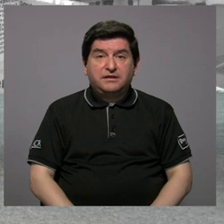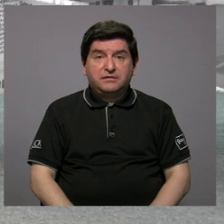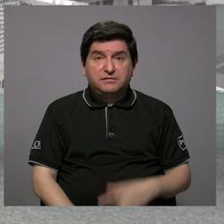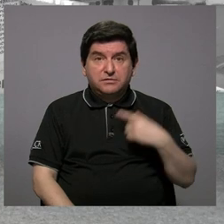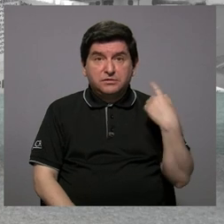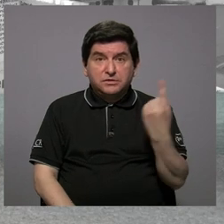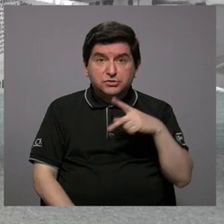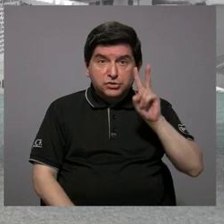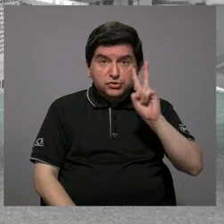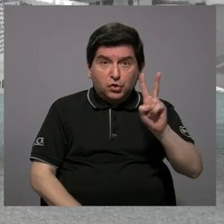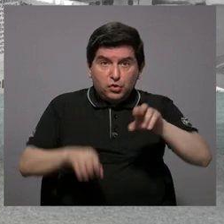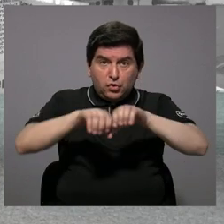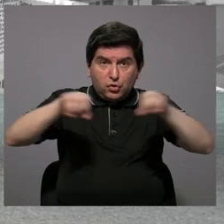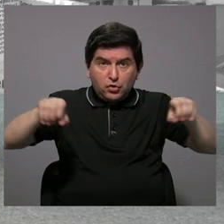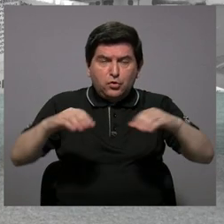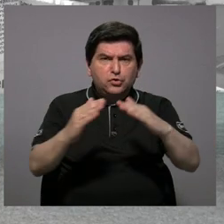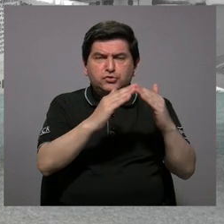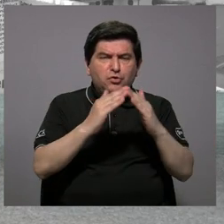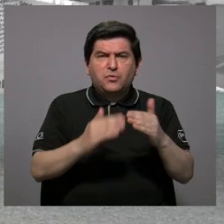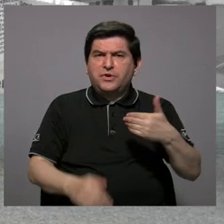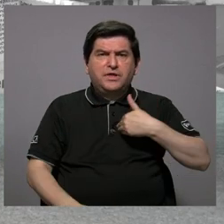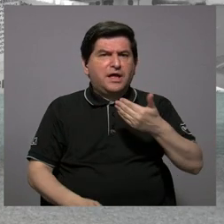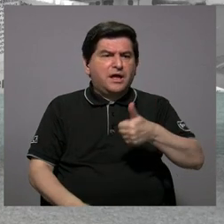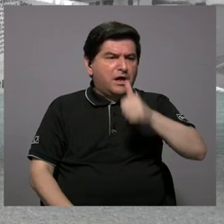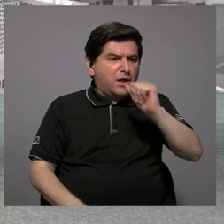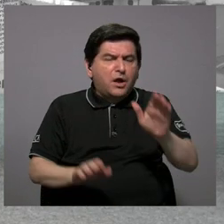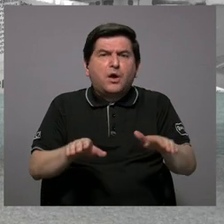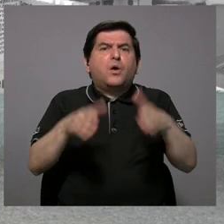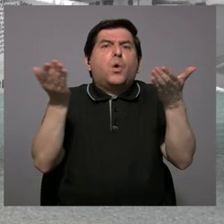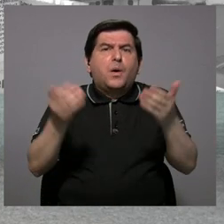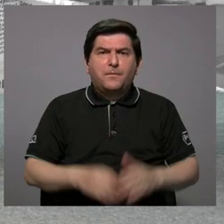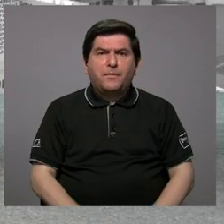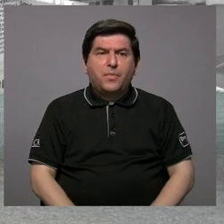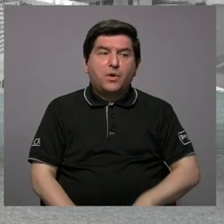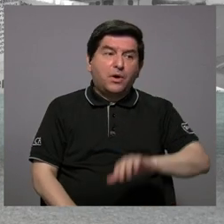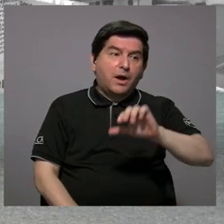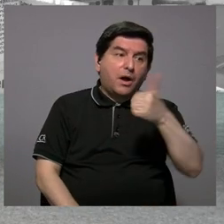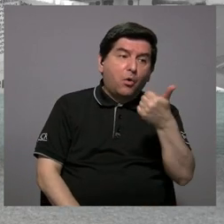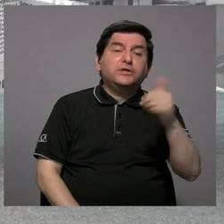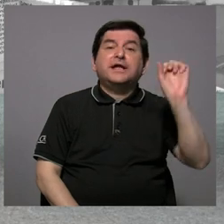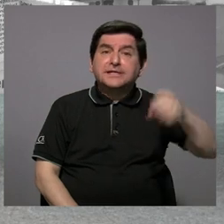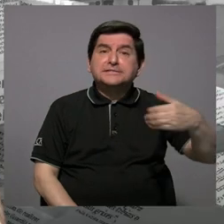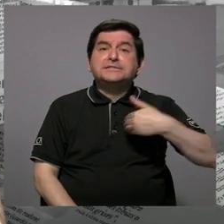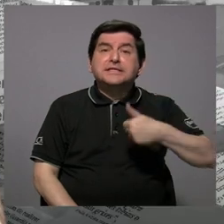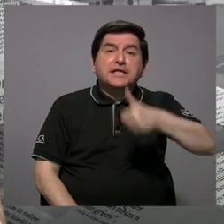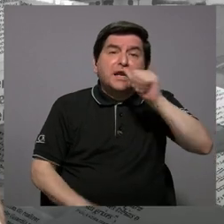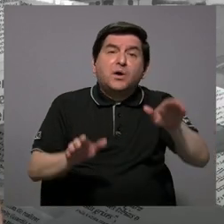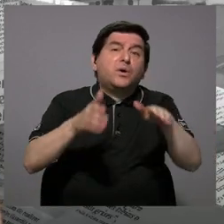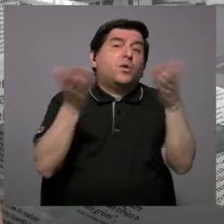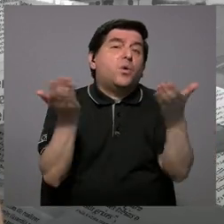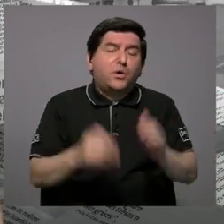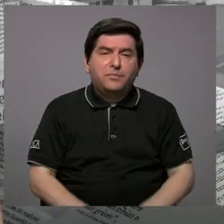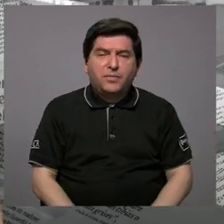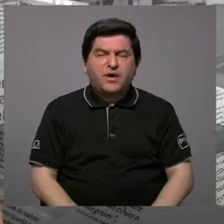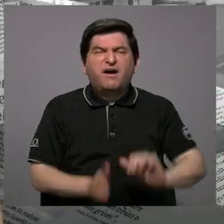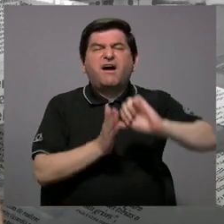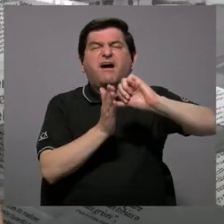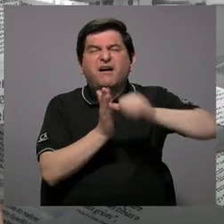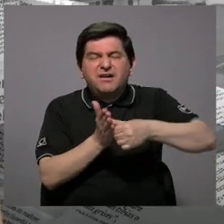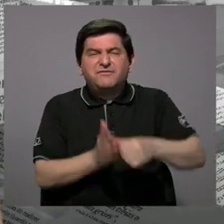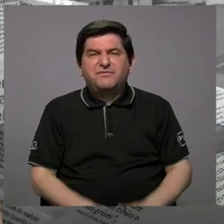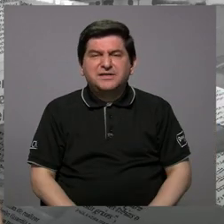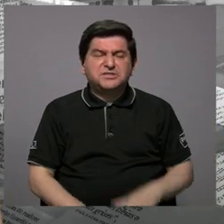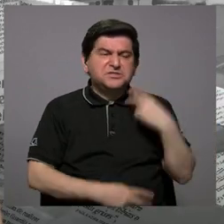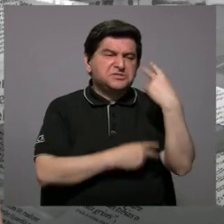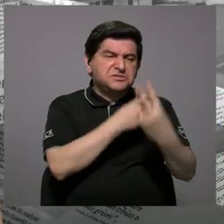dos tuberías entonces, ¿cómo es que la comunidad está sin agua? Y como si hay otra tubería con agua. Insistió en que íbamos a hacer un